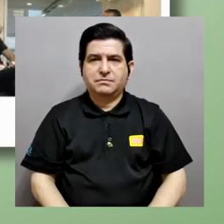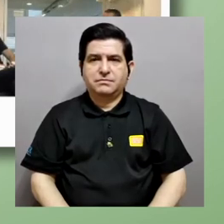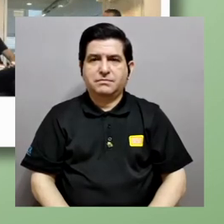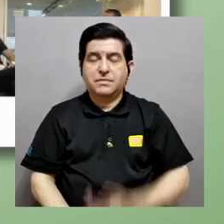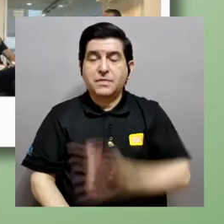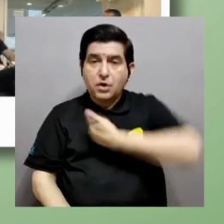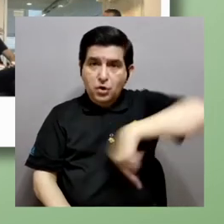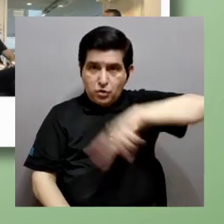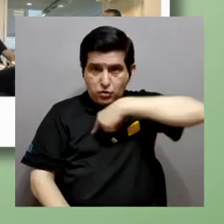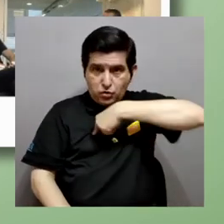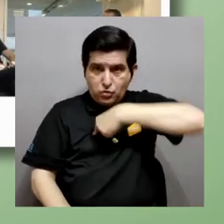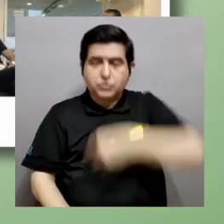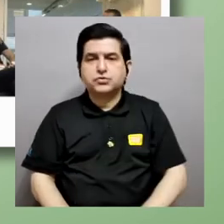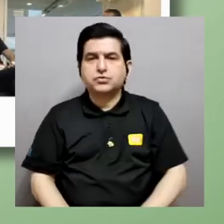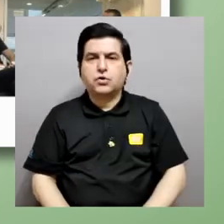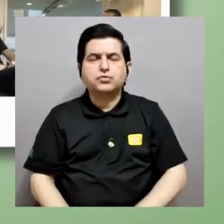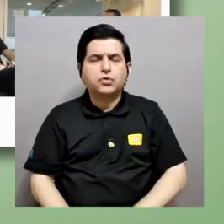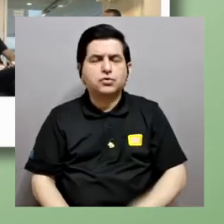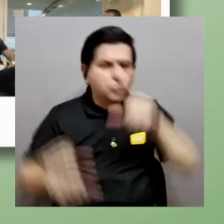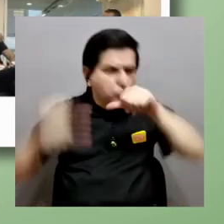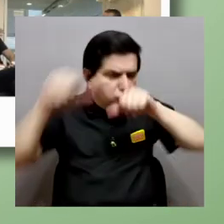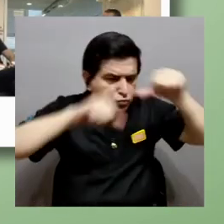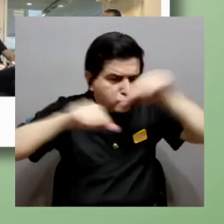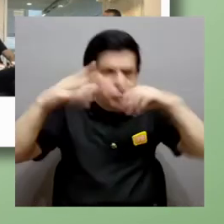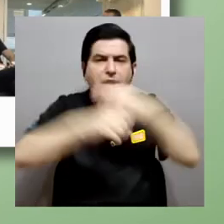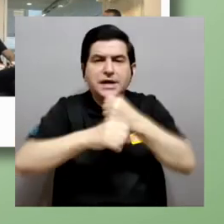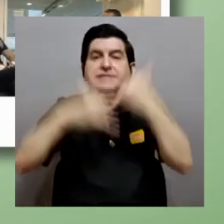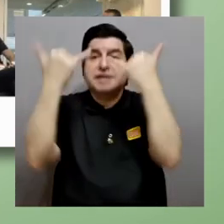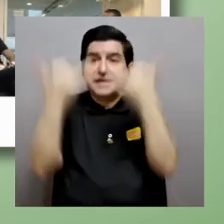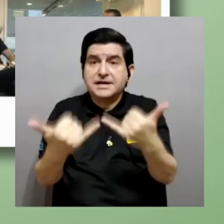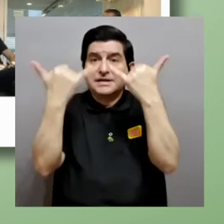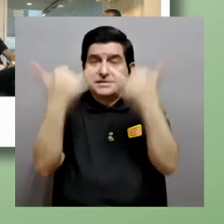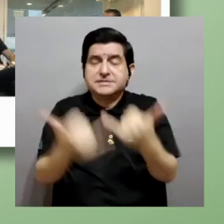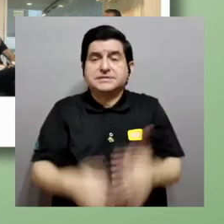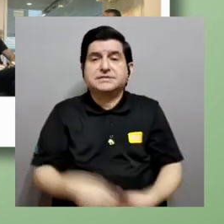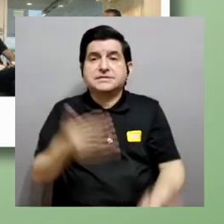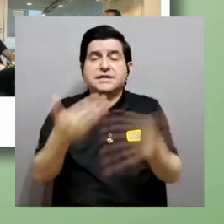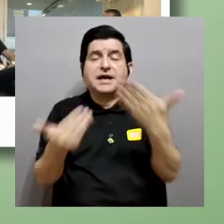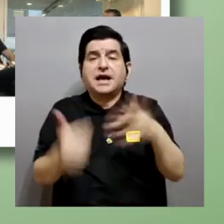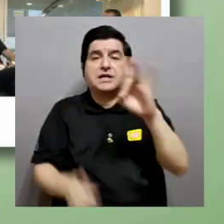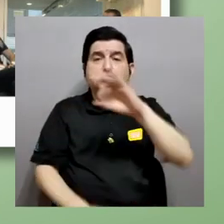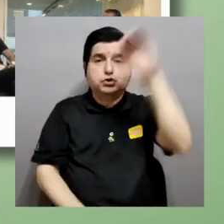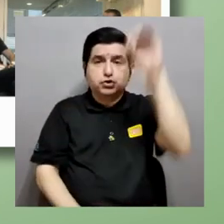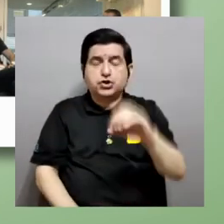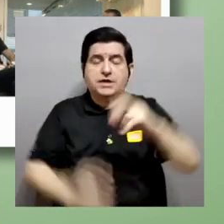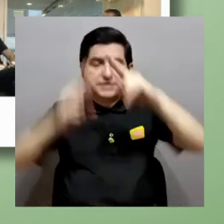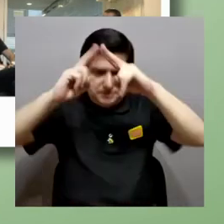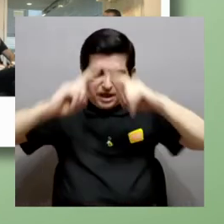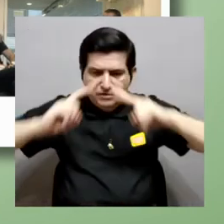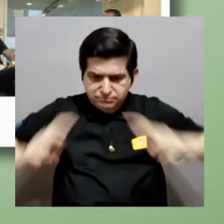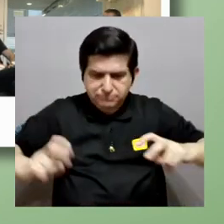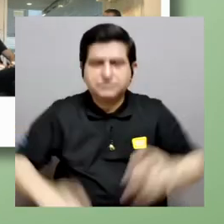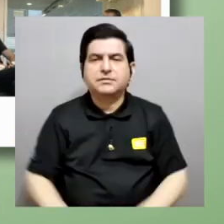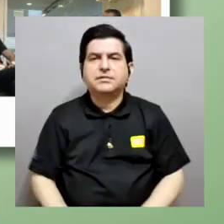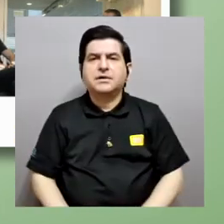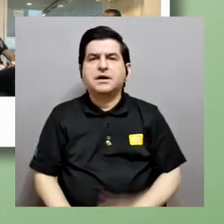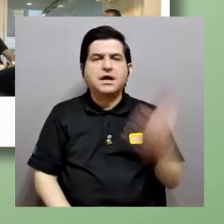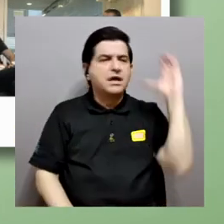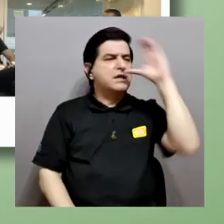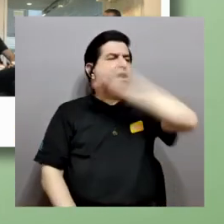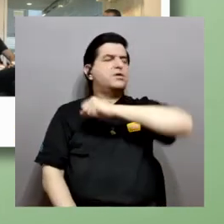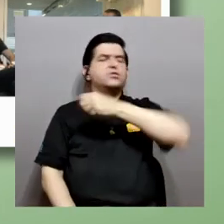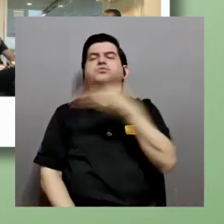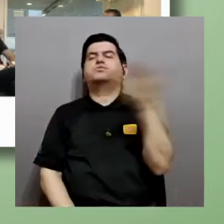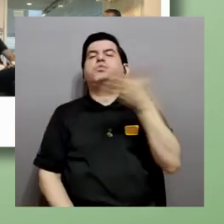hemos estado por supuesto haciendo experimentos ya vamos con alrededor de 80 personas analizadas y lo que hemos